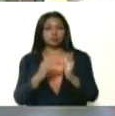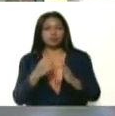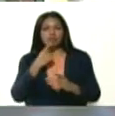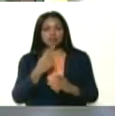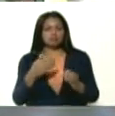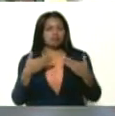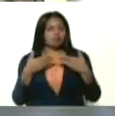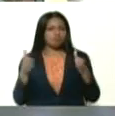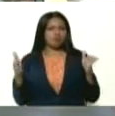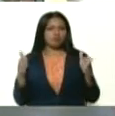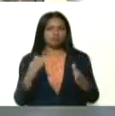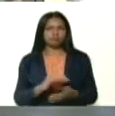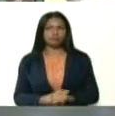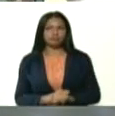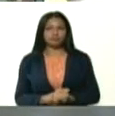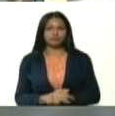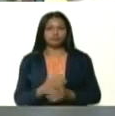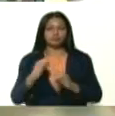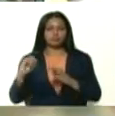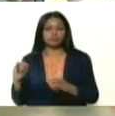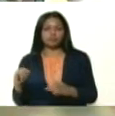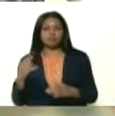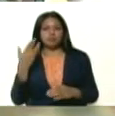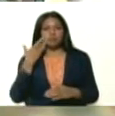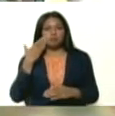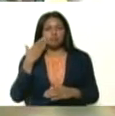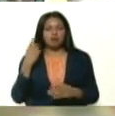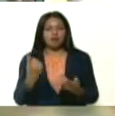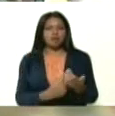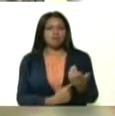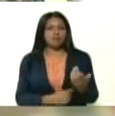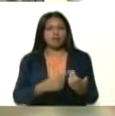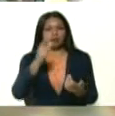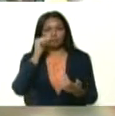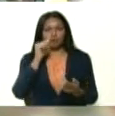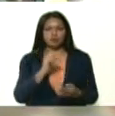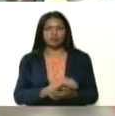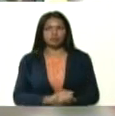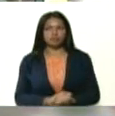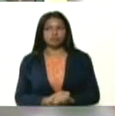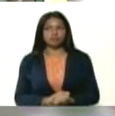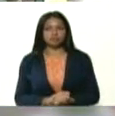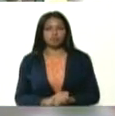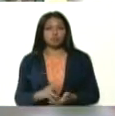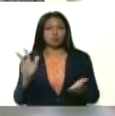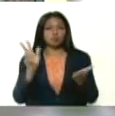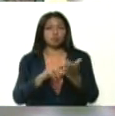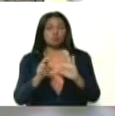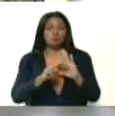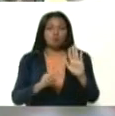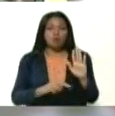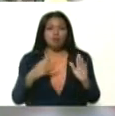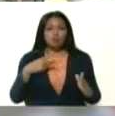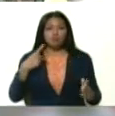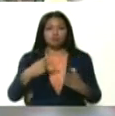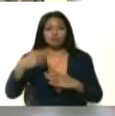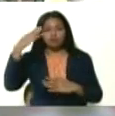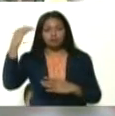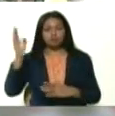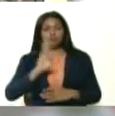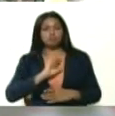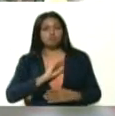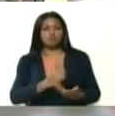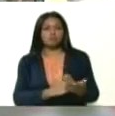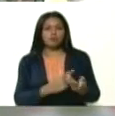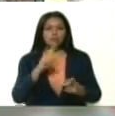abiertamente, estos son mi madre y mis hermanos, quien cumpla la voluntad de Dios, ese es mi